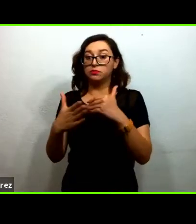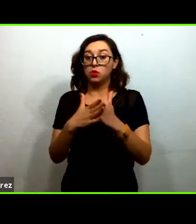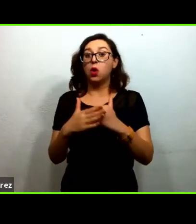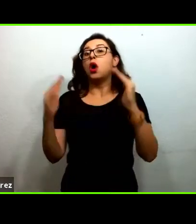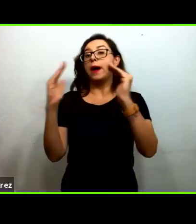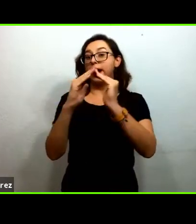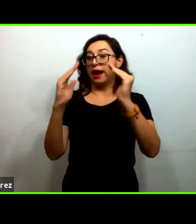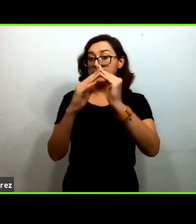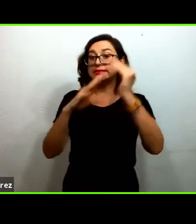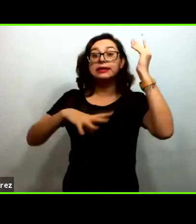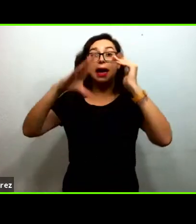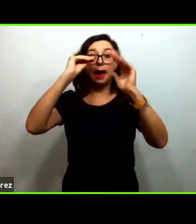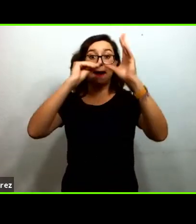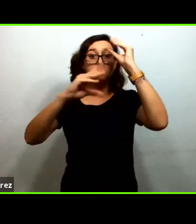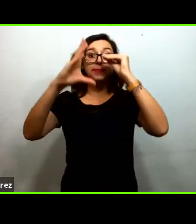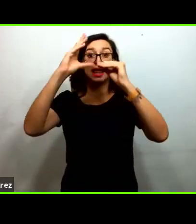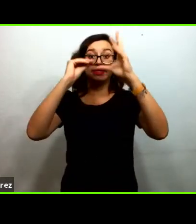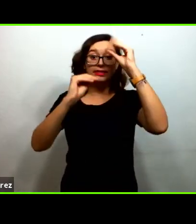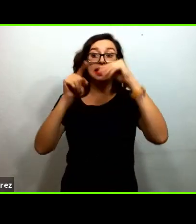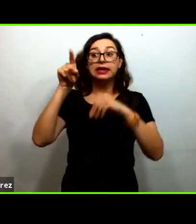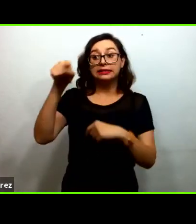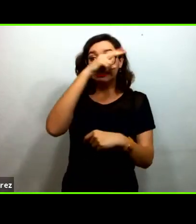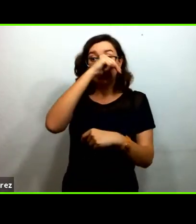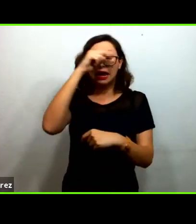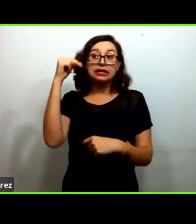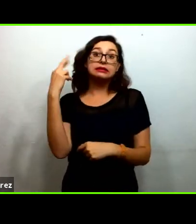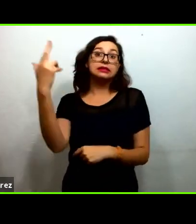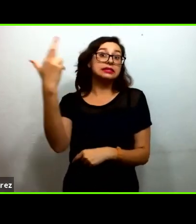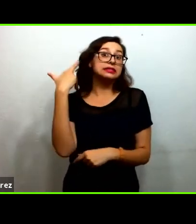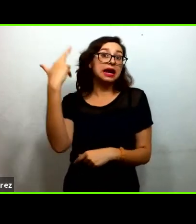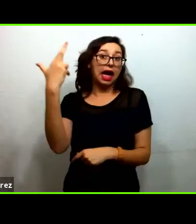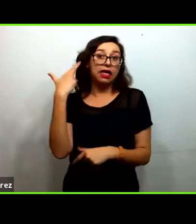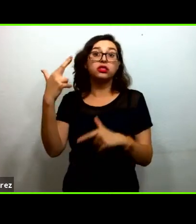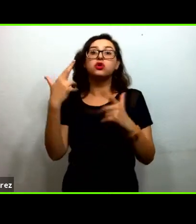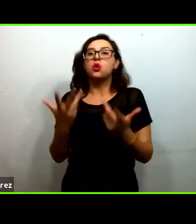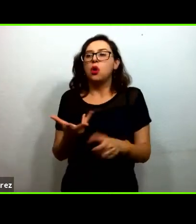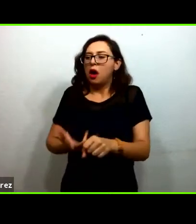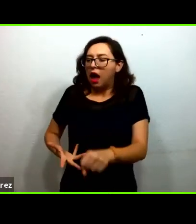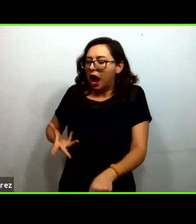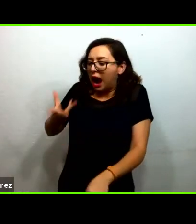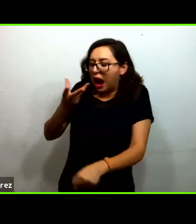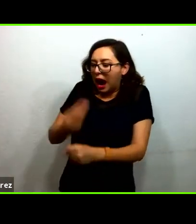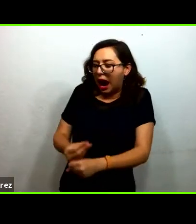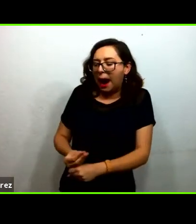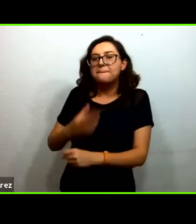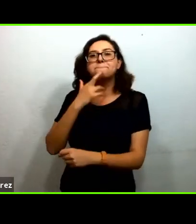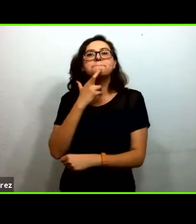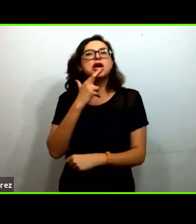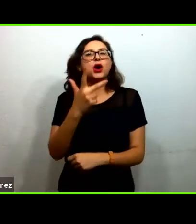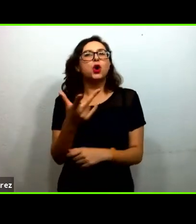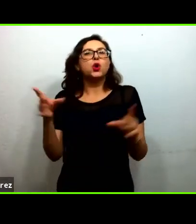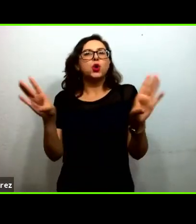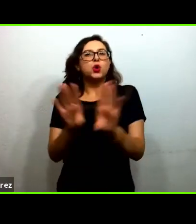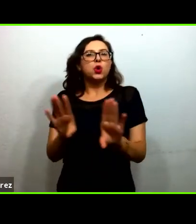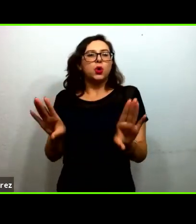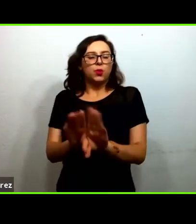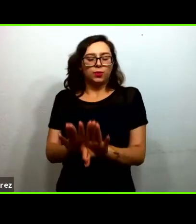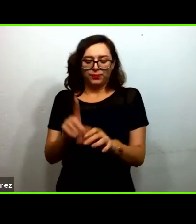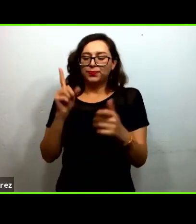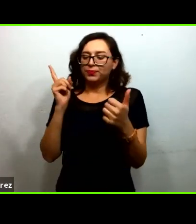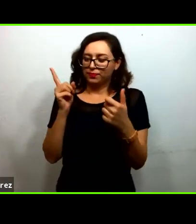con radio en Nayarit es primero desde el principio de la estrategia